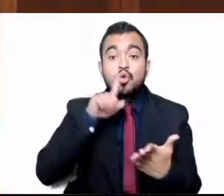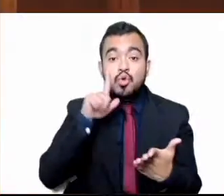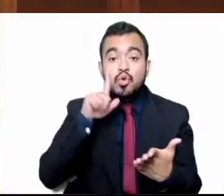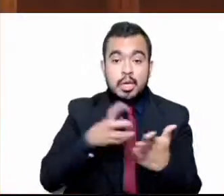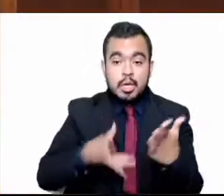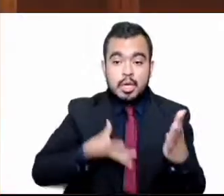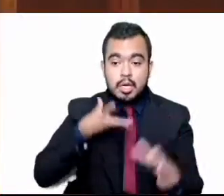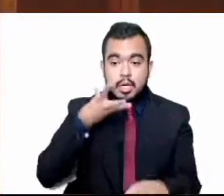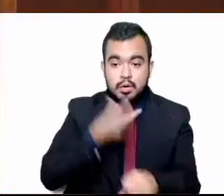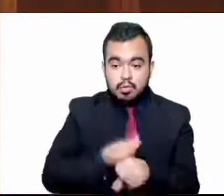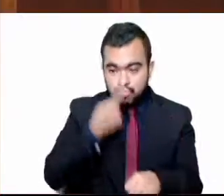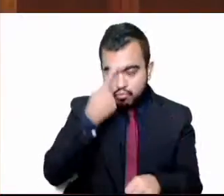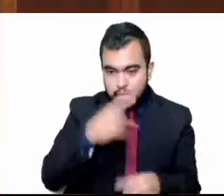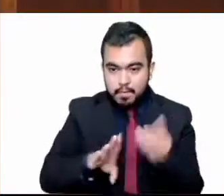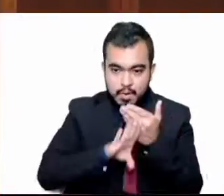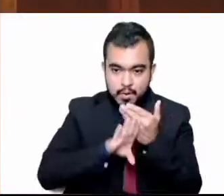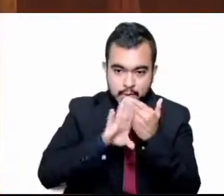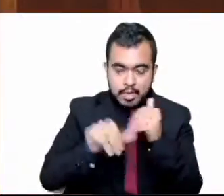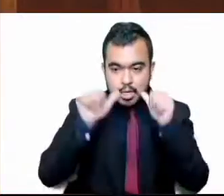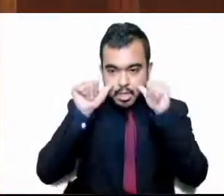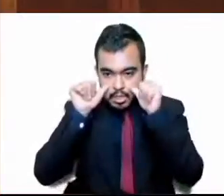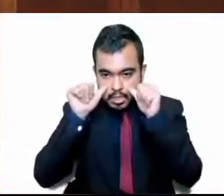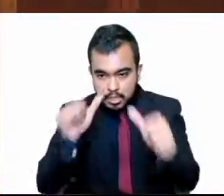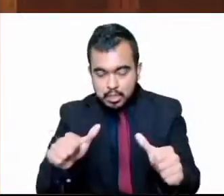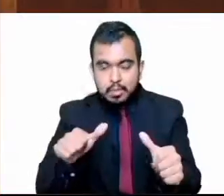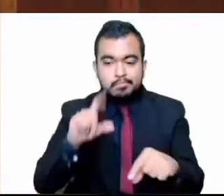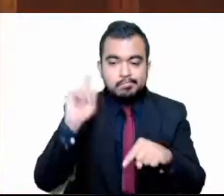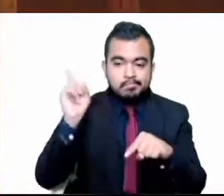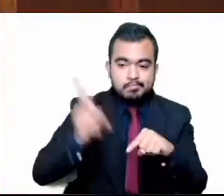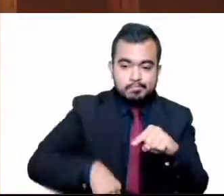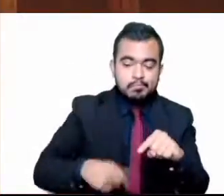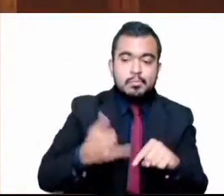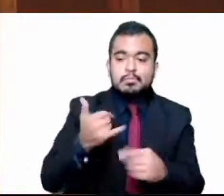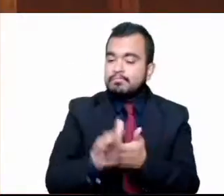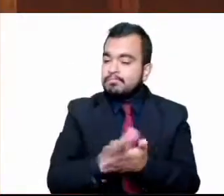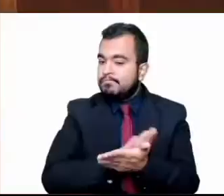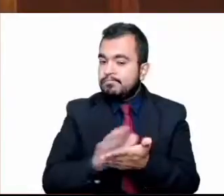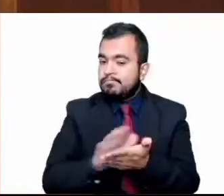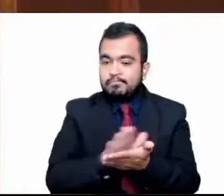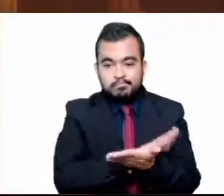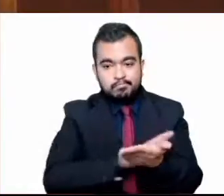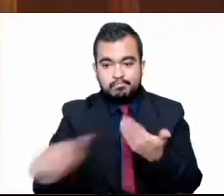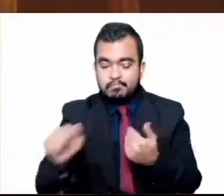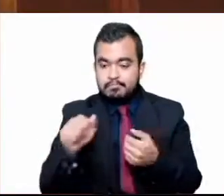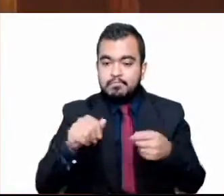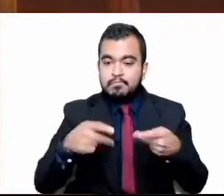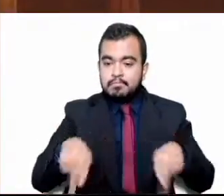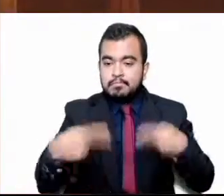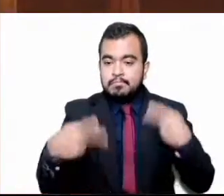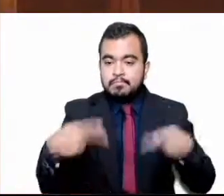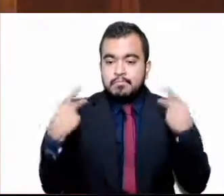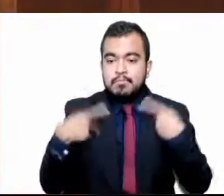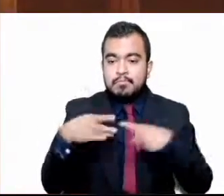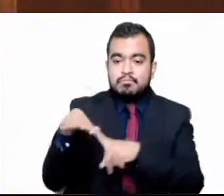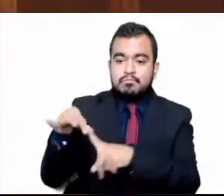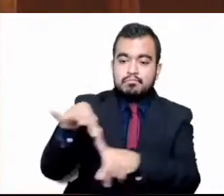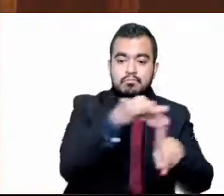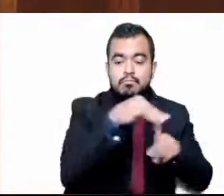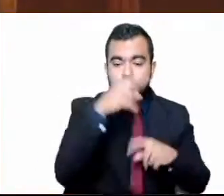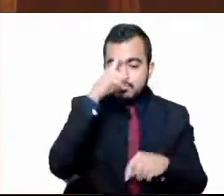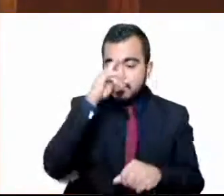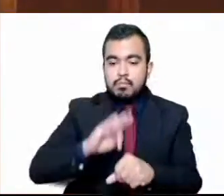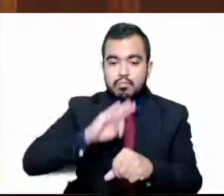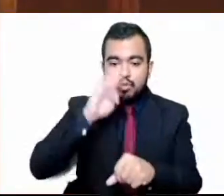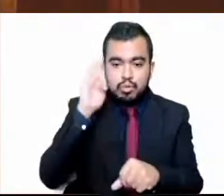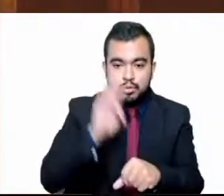combatir y erradicar la trata de personas para la protección y asistencia a las víctimas en el